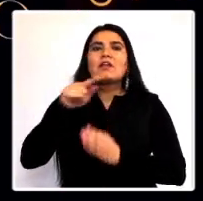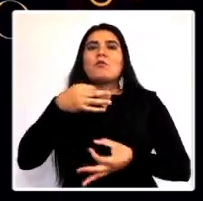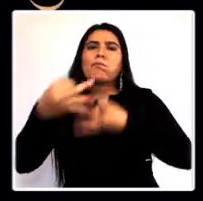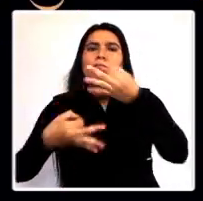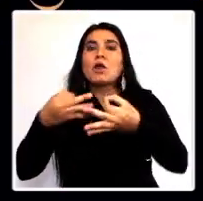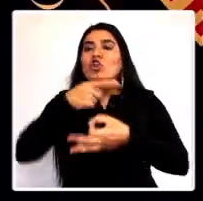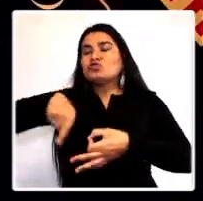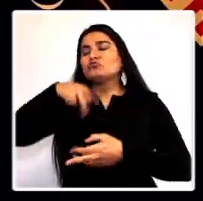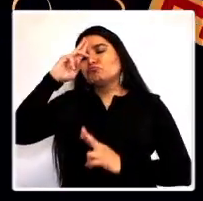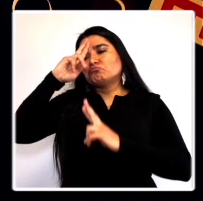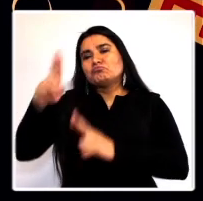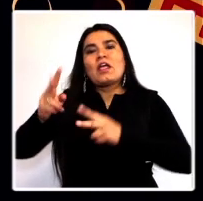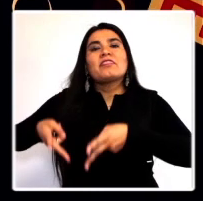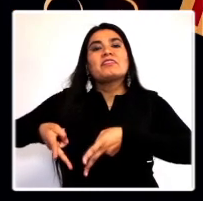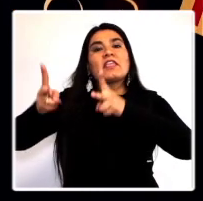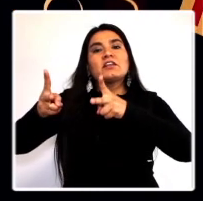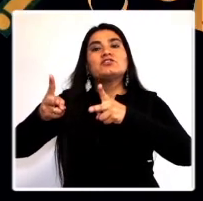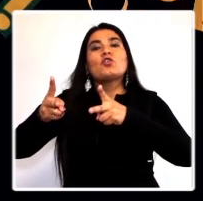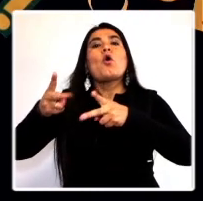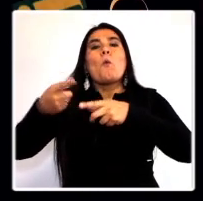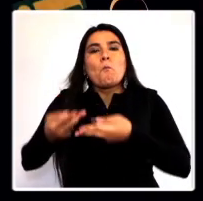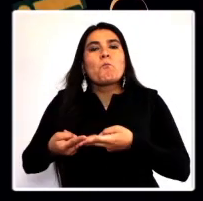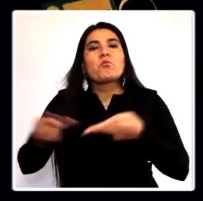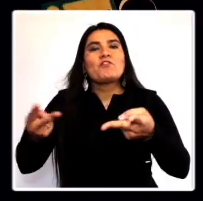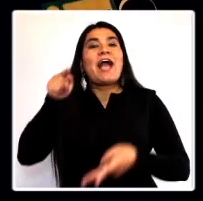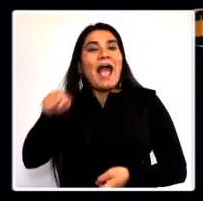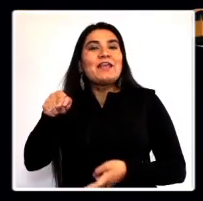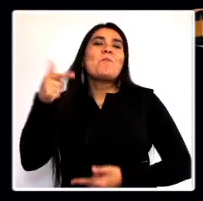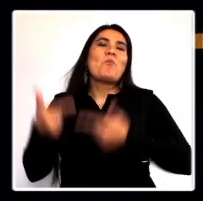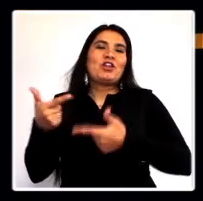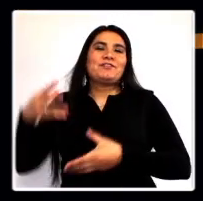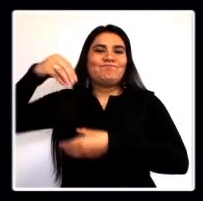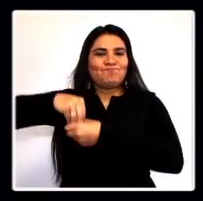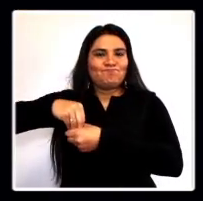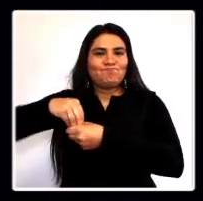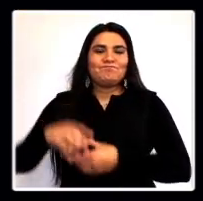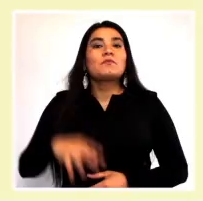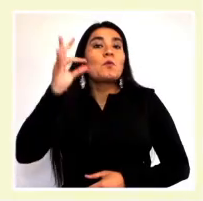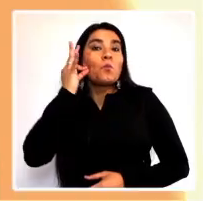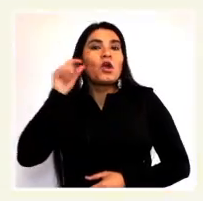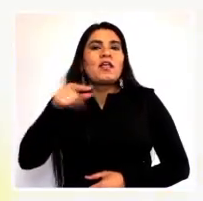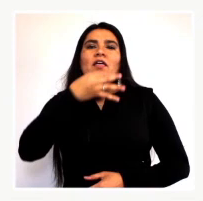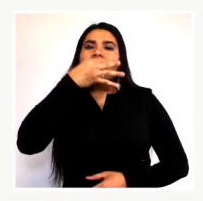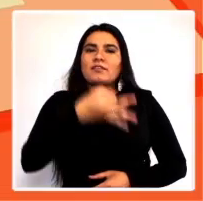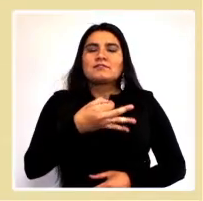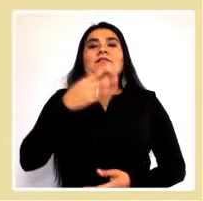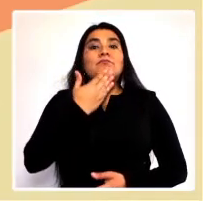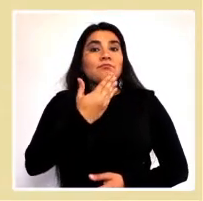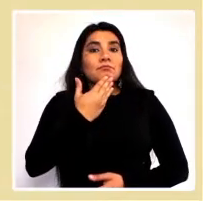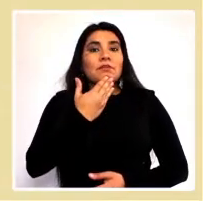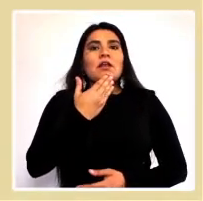estamos respetando su derecho al espacio público, allí está la política. Maritza profundiza,